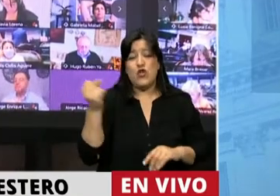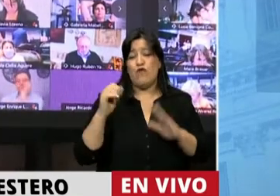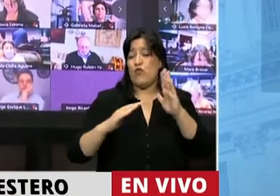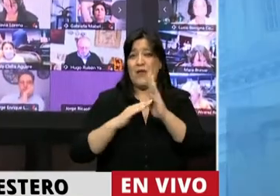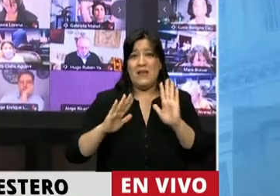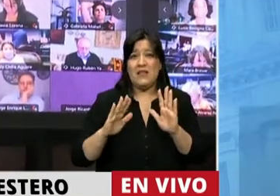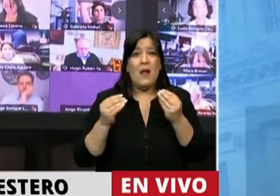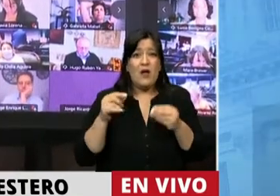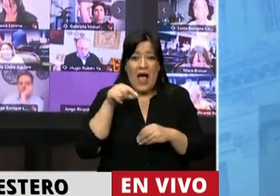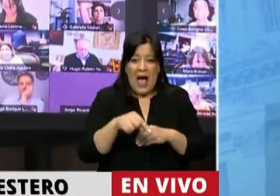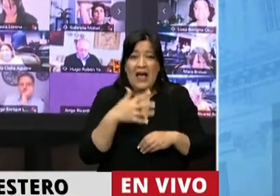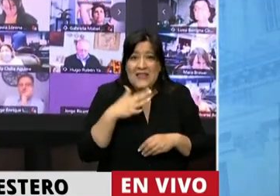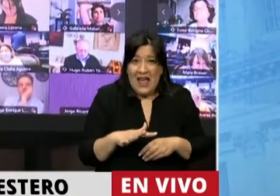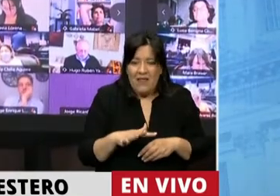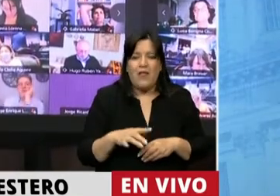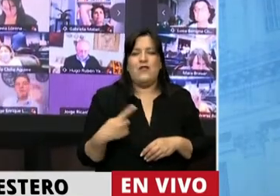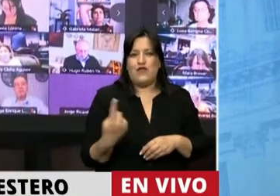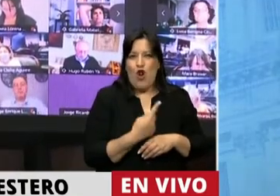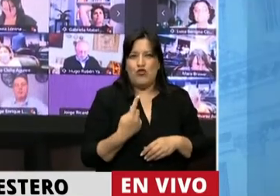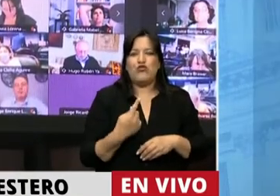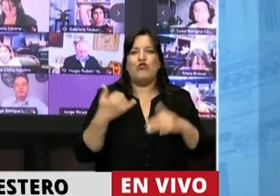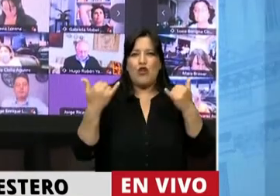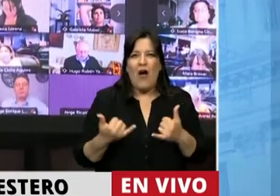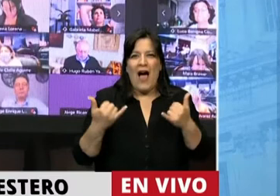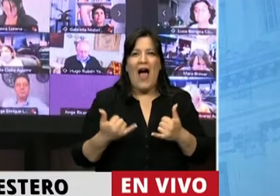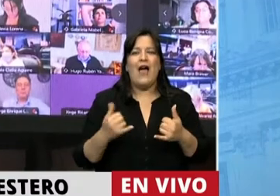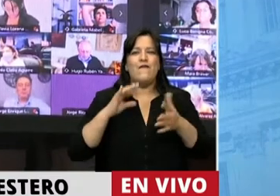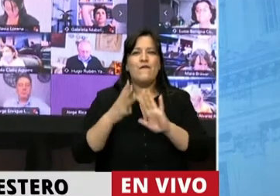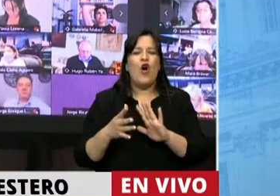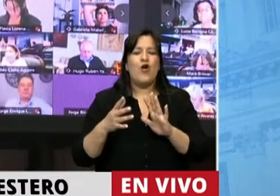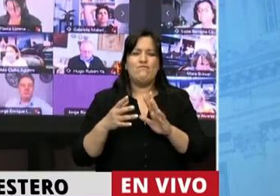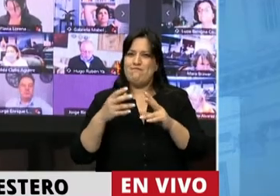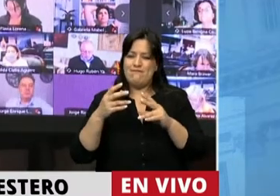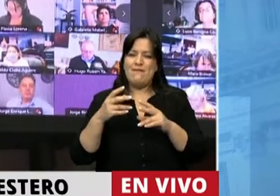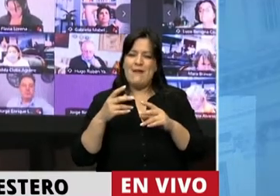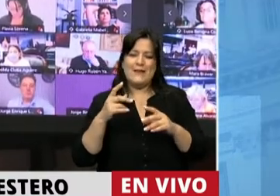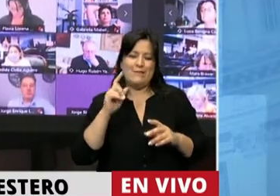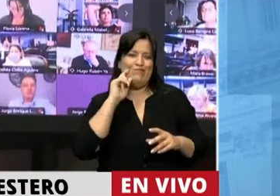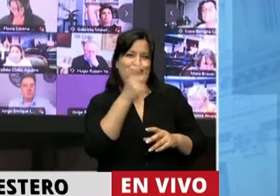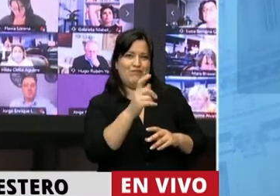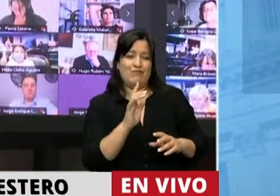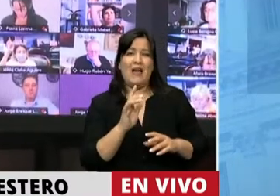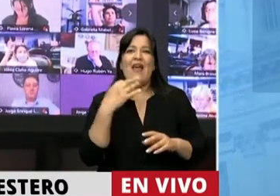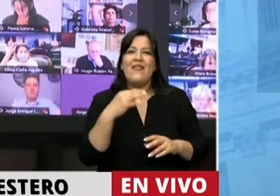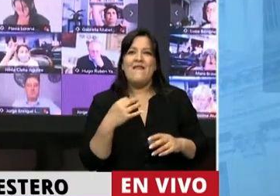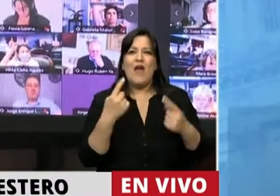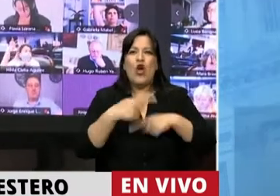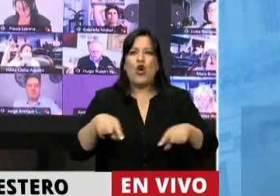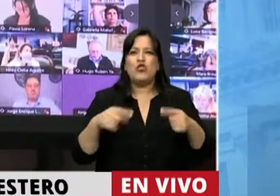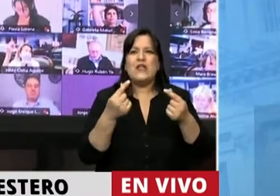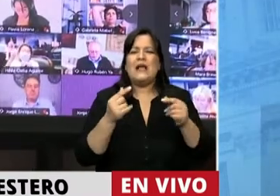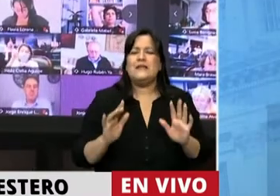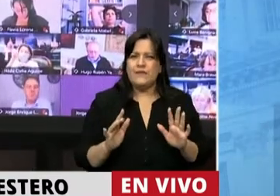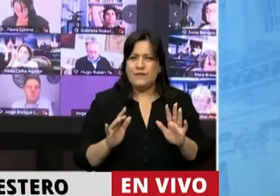a partir de ahí nosotros empezamos a plasmar las rebeldías. Dijimos que teníamos que rebelarnos en valores. Entonces